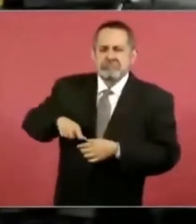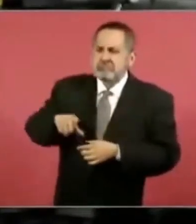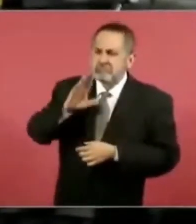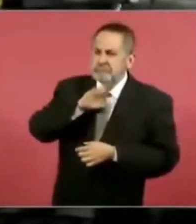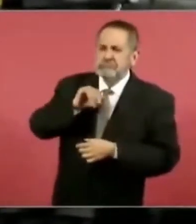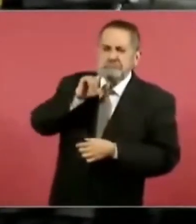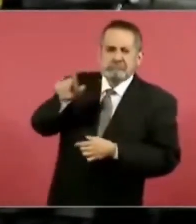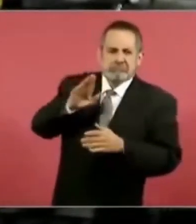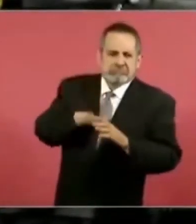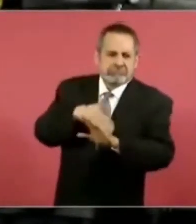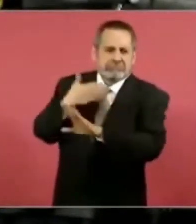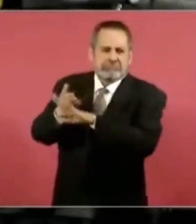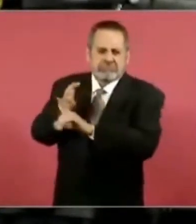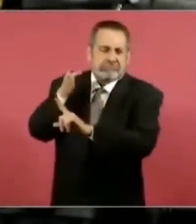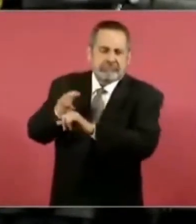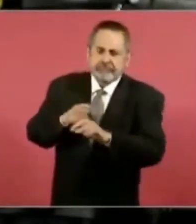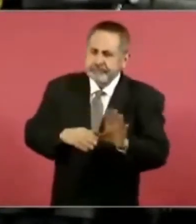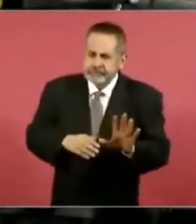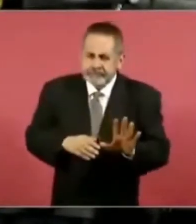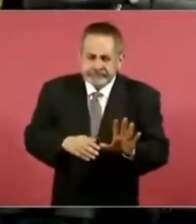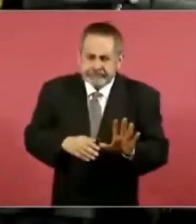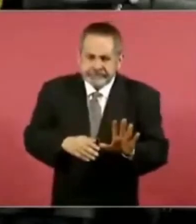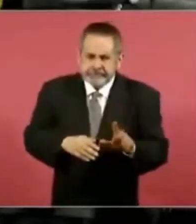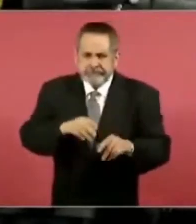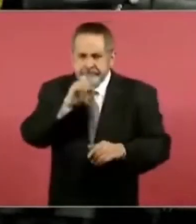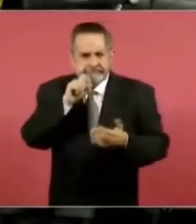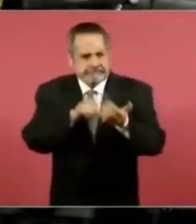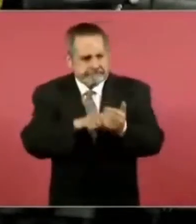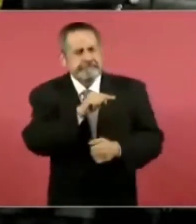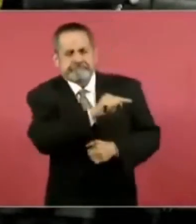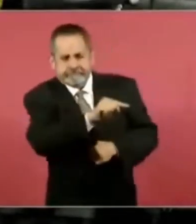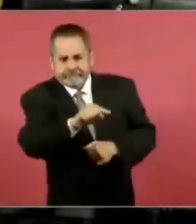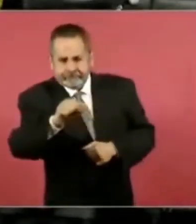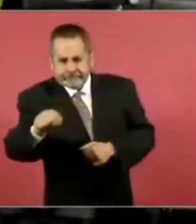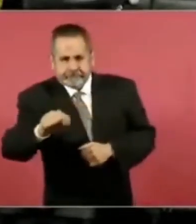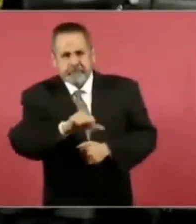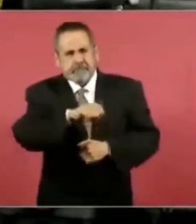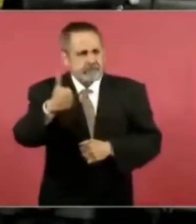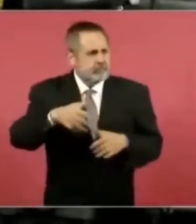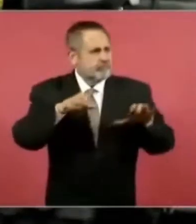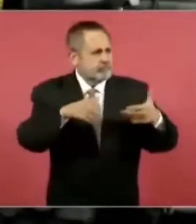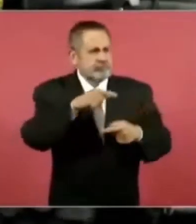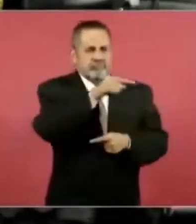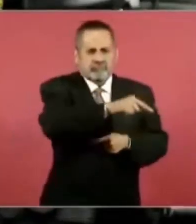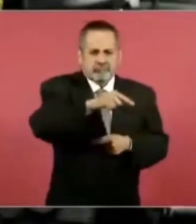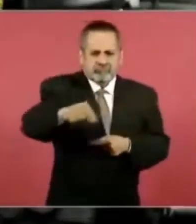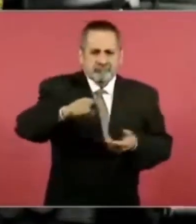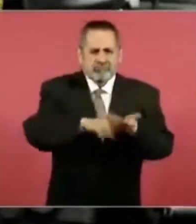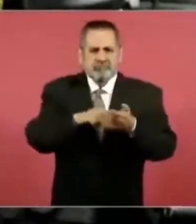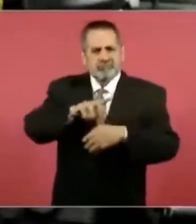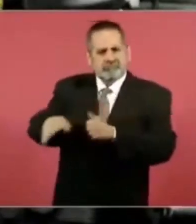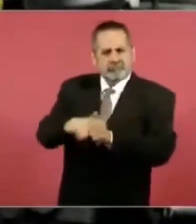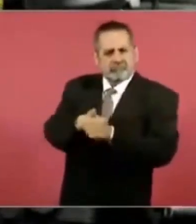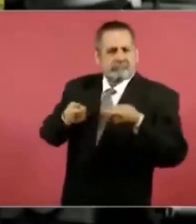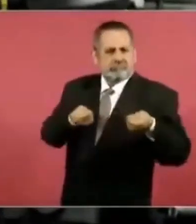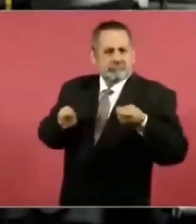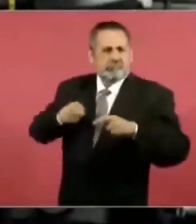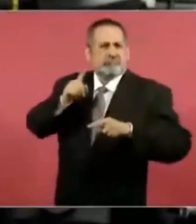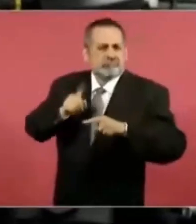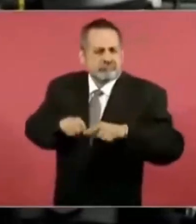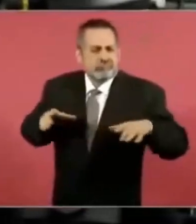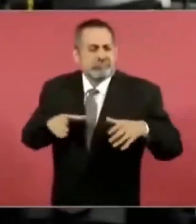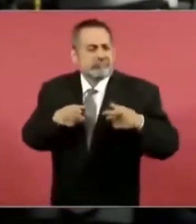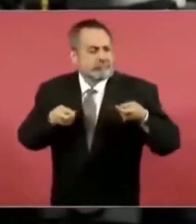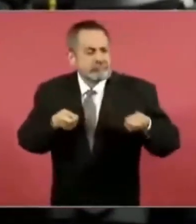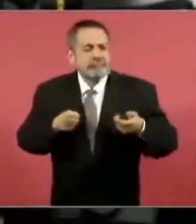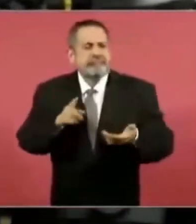hay que ir de frente. Pues no, también hay que ir contra otros poderes, los poderes fácticos. ¿Quiénes son los poderes fácticos?